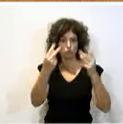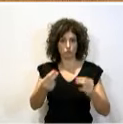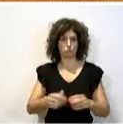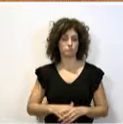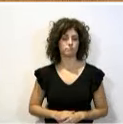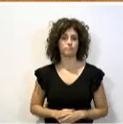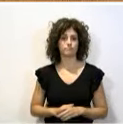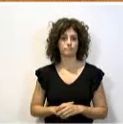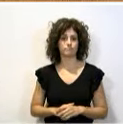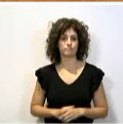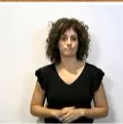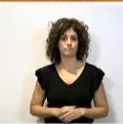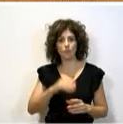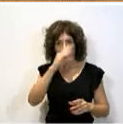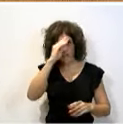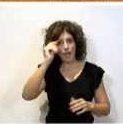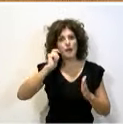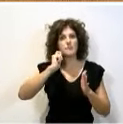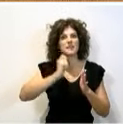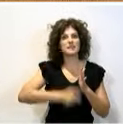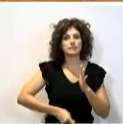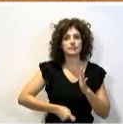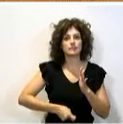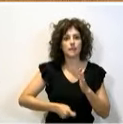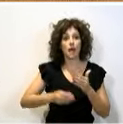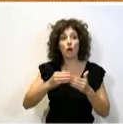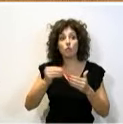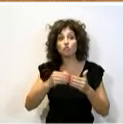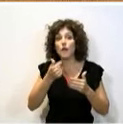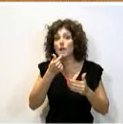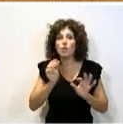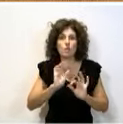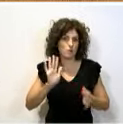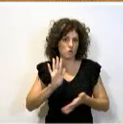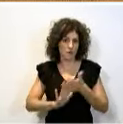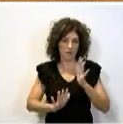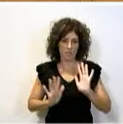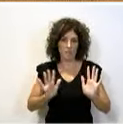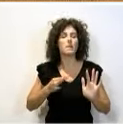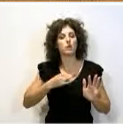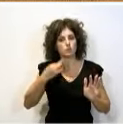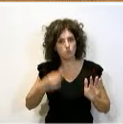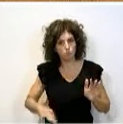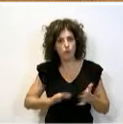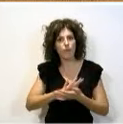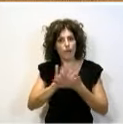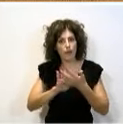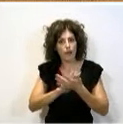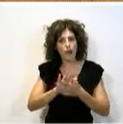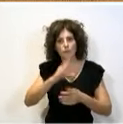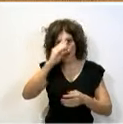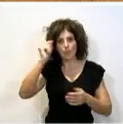Y la amnistía yo no digo ni que se vaya a usar ni que no se vaya a usar pero se puede hablar de amnistía. Cabe